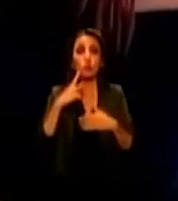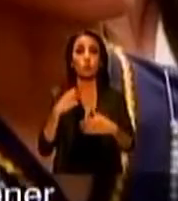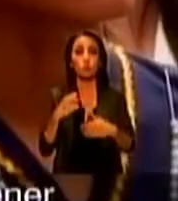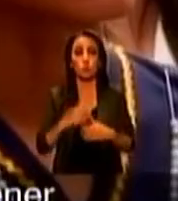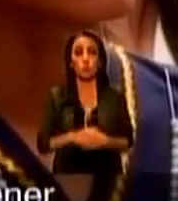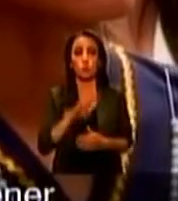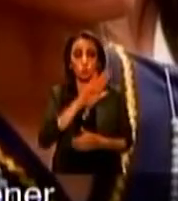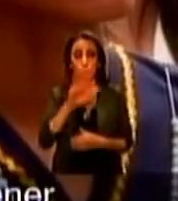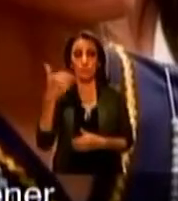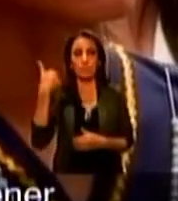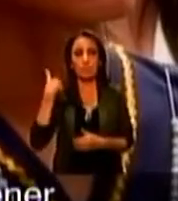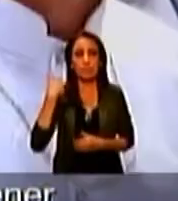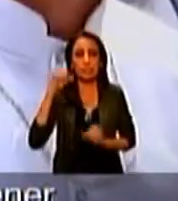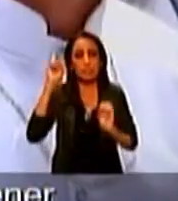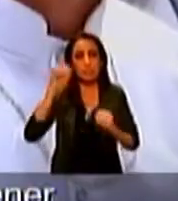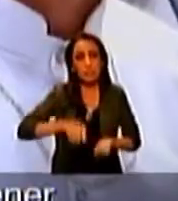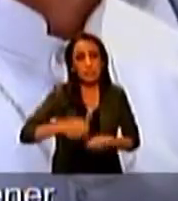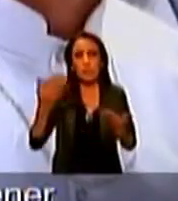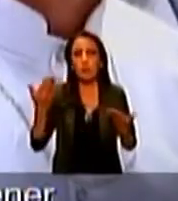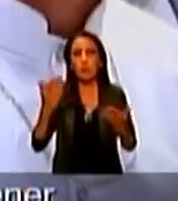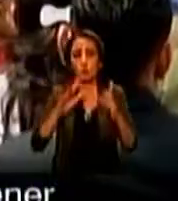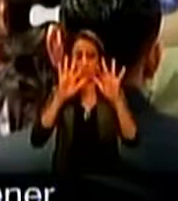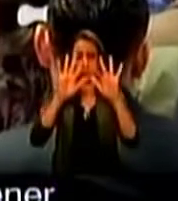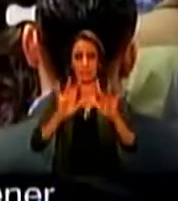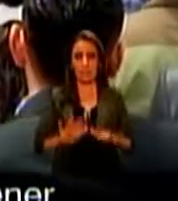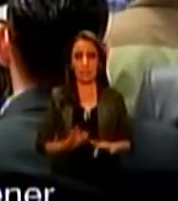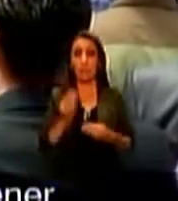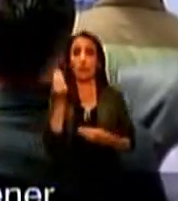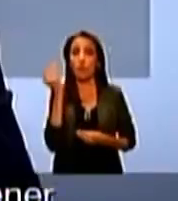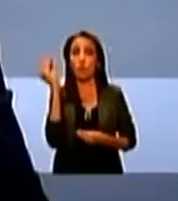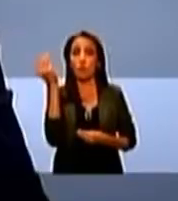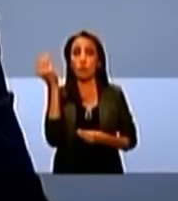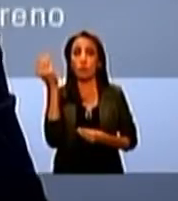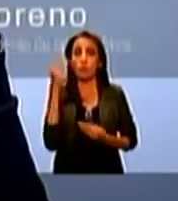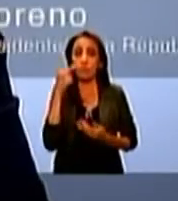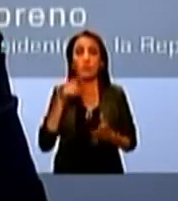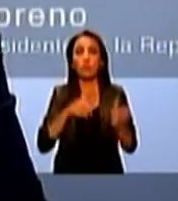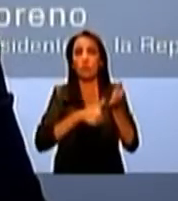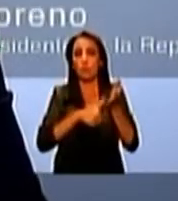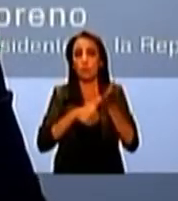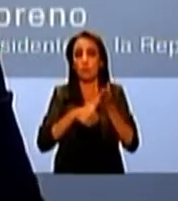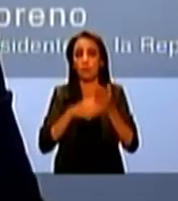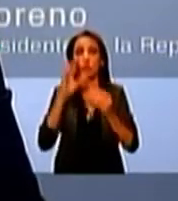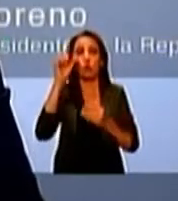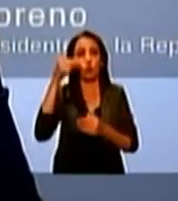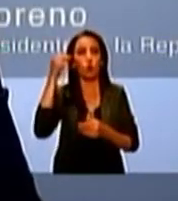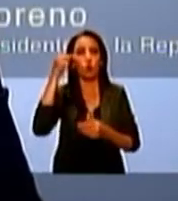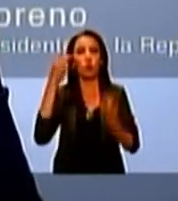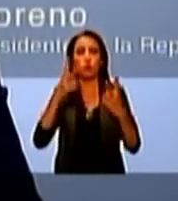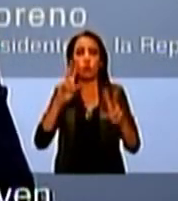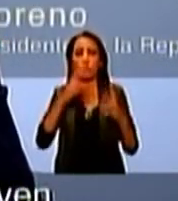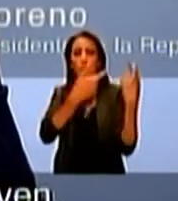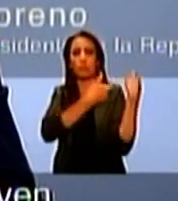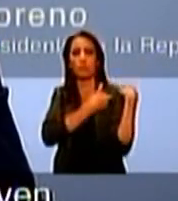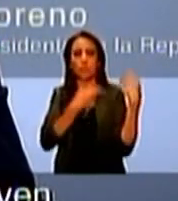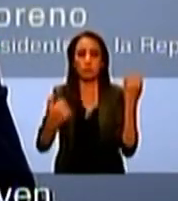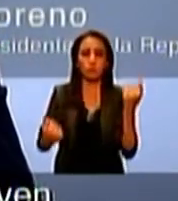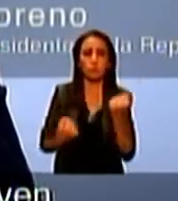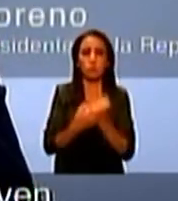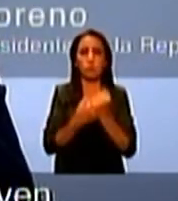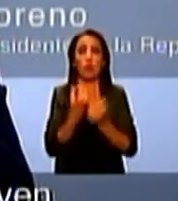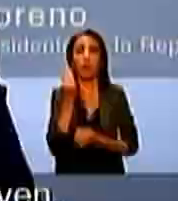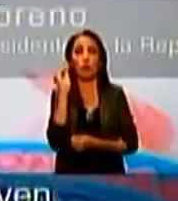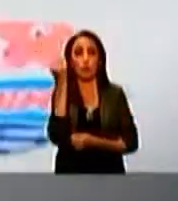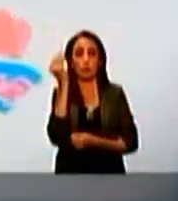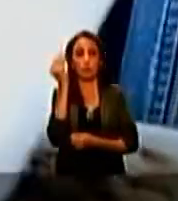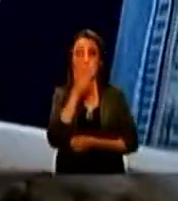esterio. Ustedes tienen la ventaja de tener una secretaría, un ministerio y un gobierno responsable que quiere darle